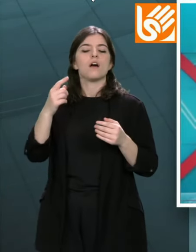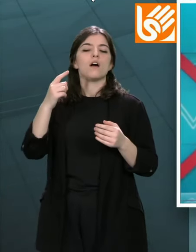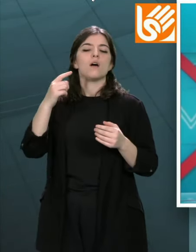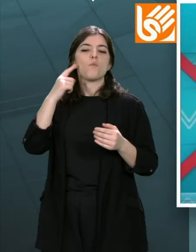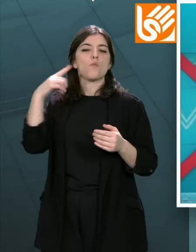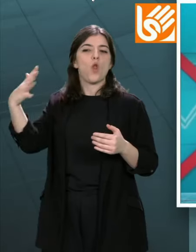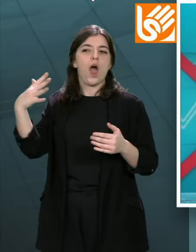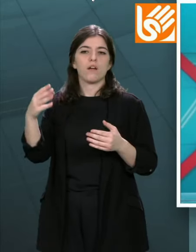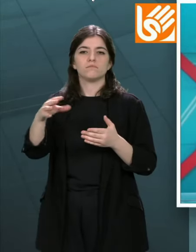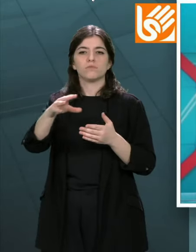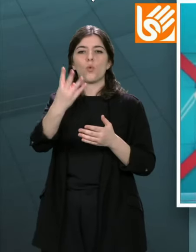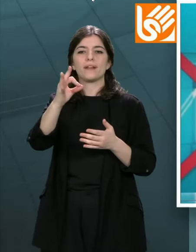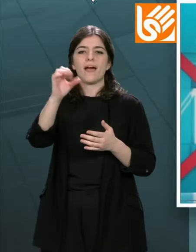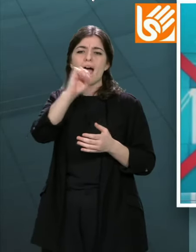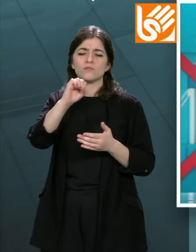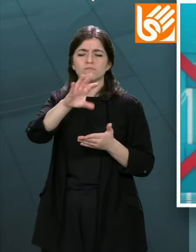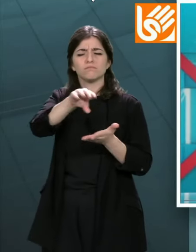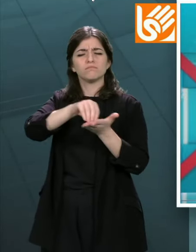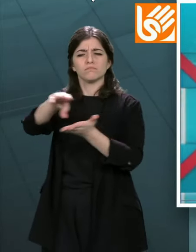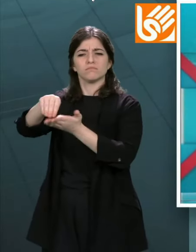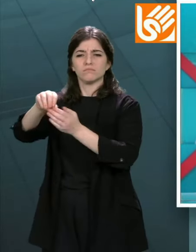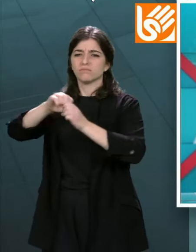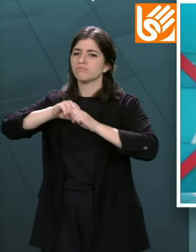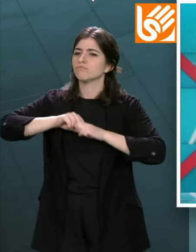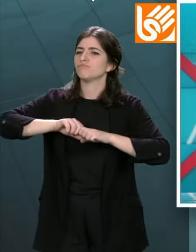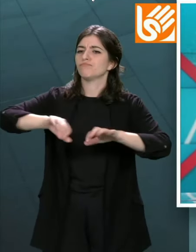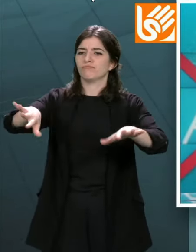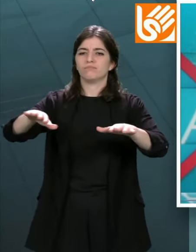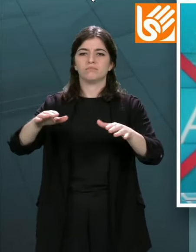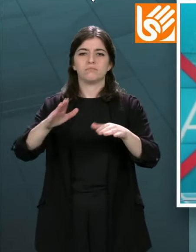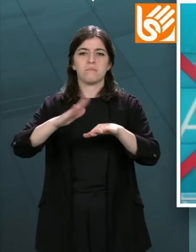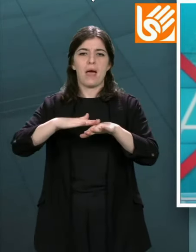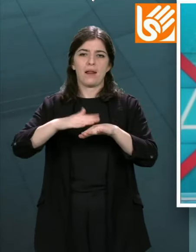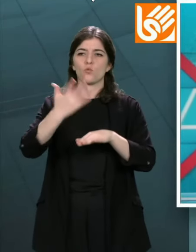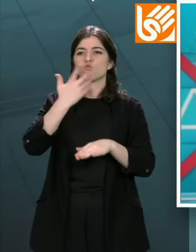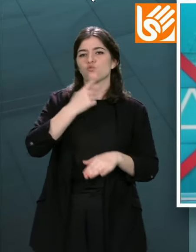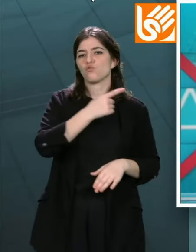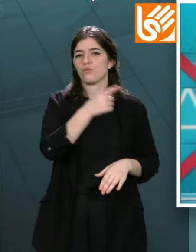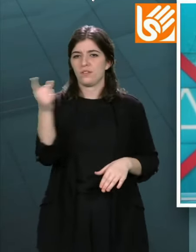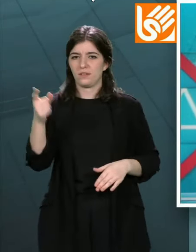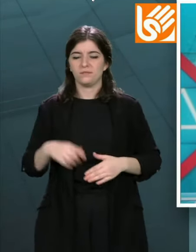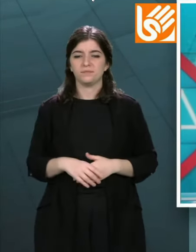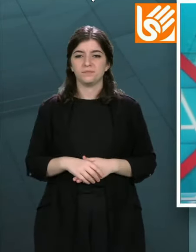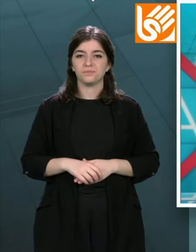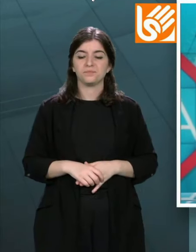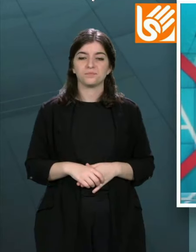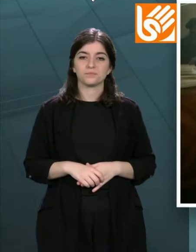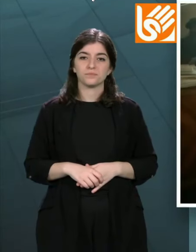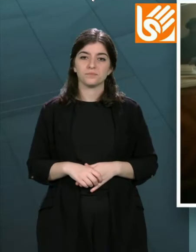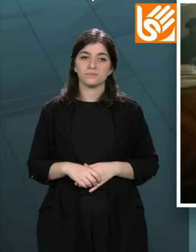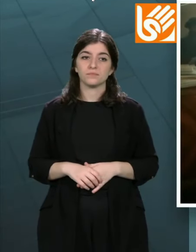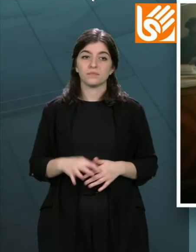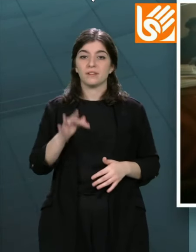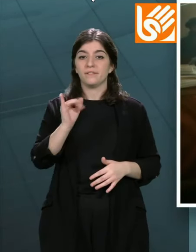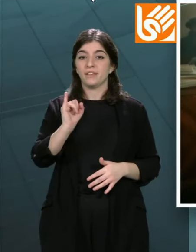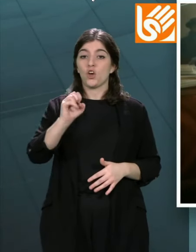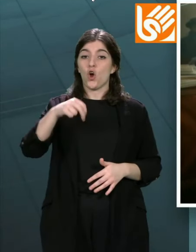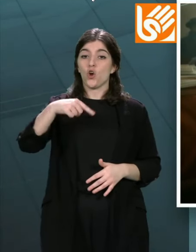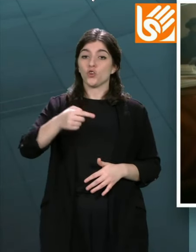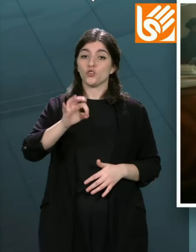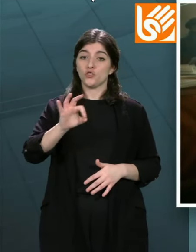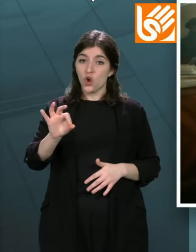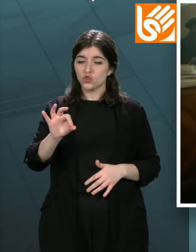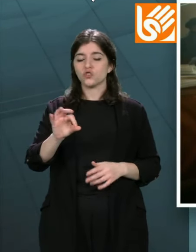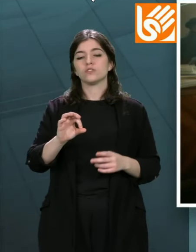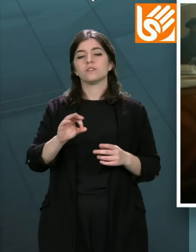recopilando e divulgando para que non morra no esquecemento. Cionxos son os pelos,